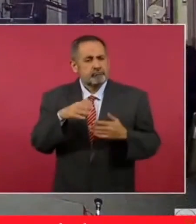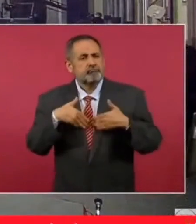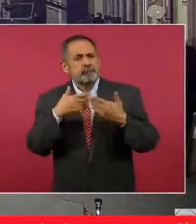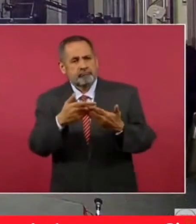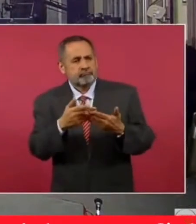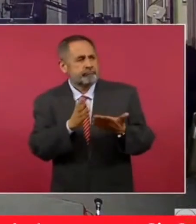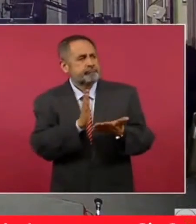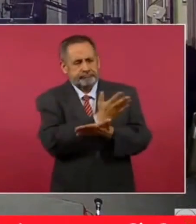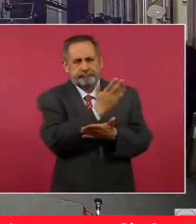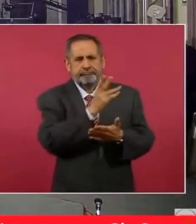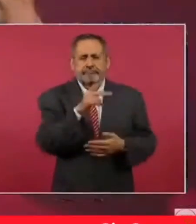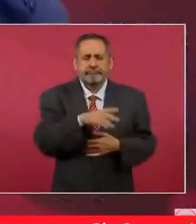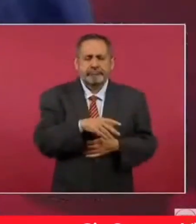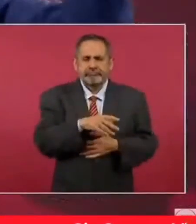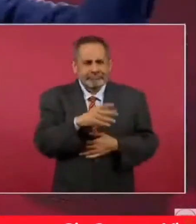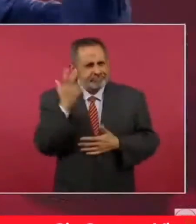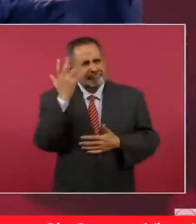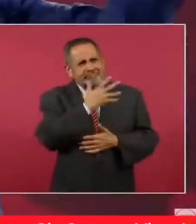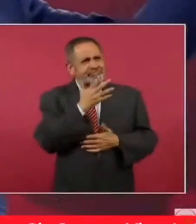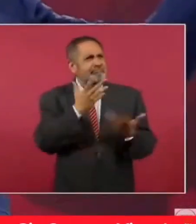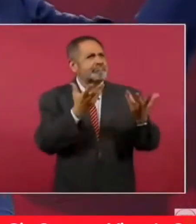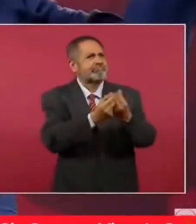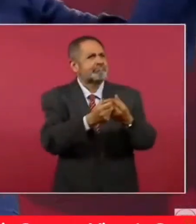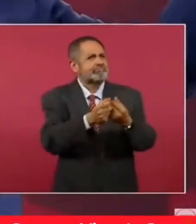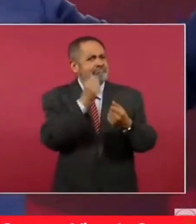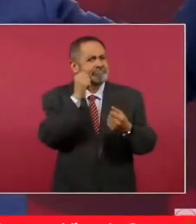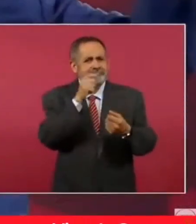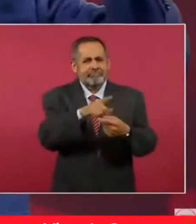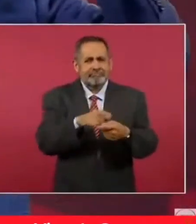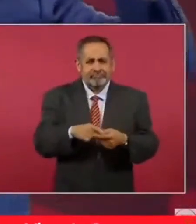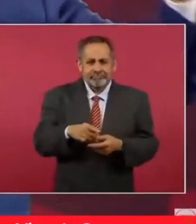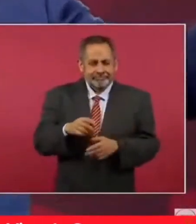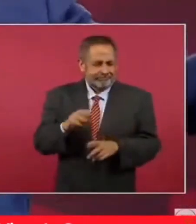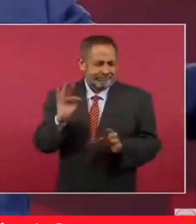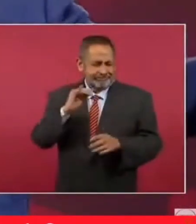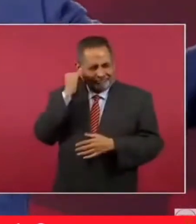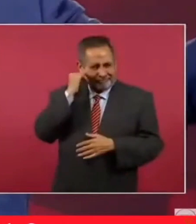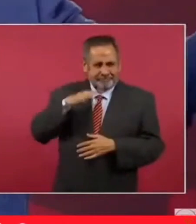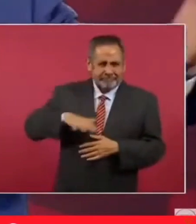Este, se supone que los que viven en Coyoacán